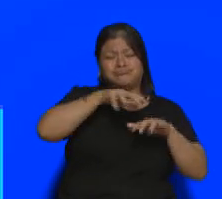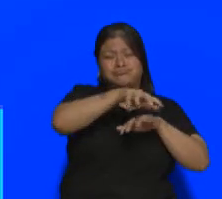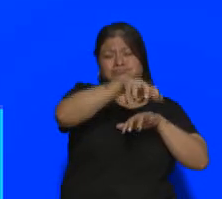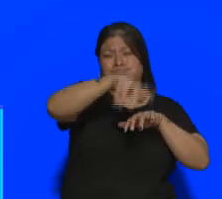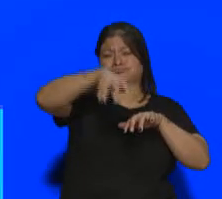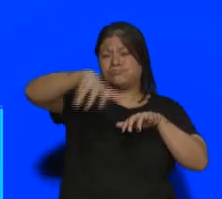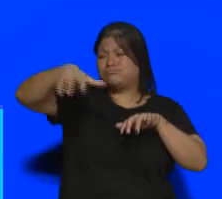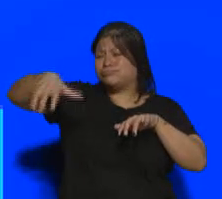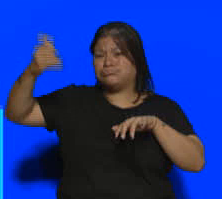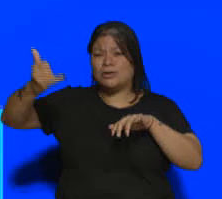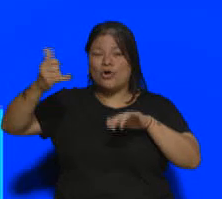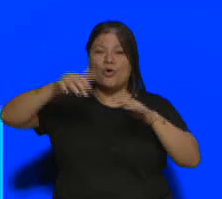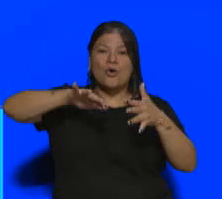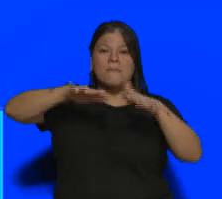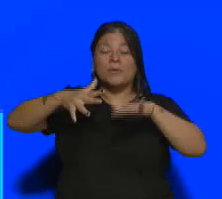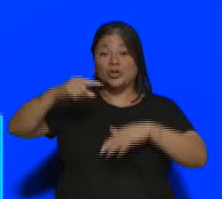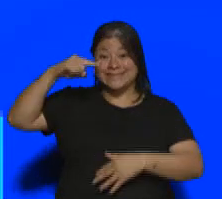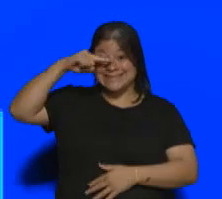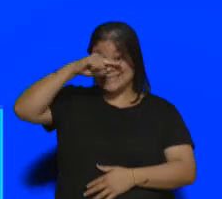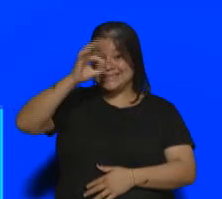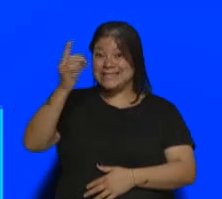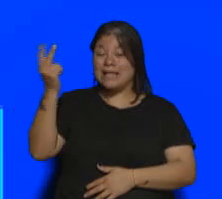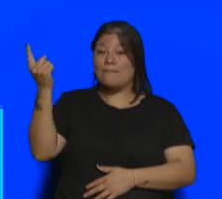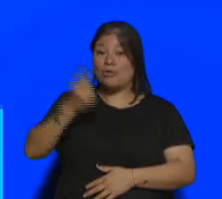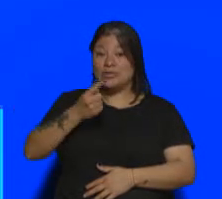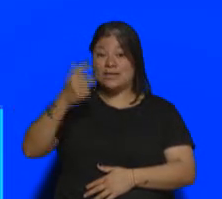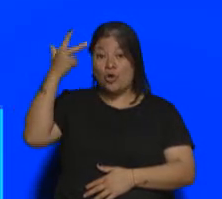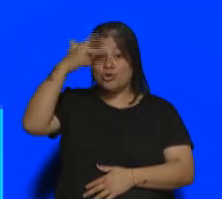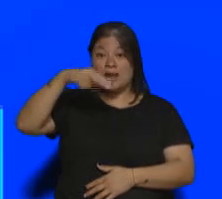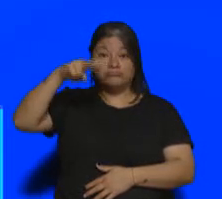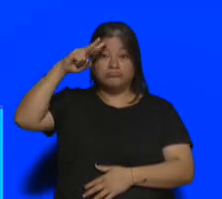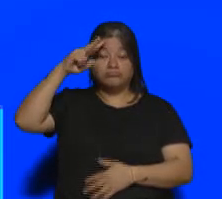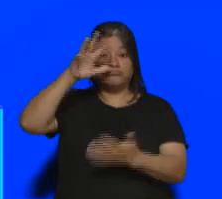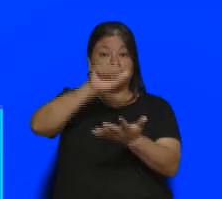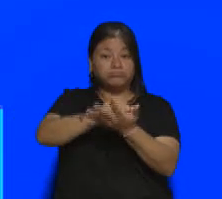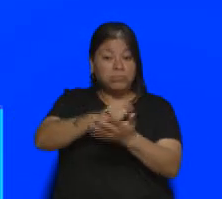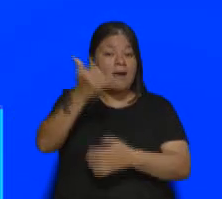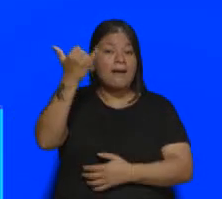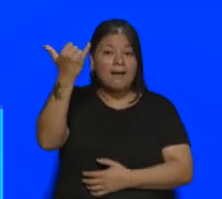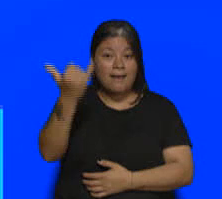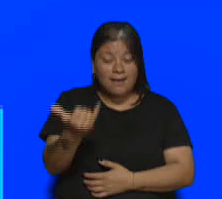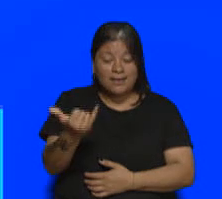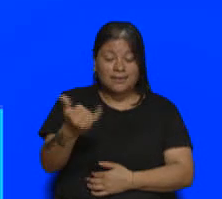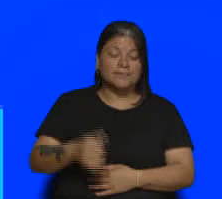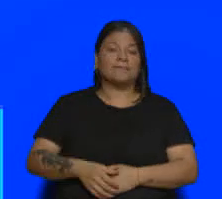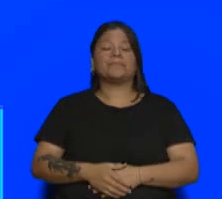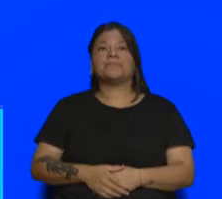Hoy estamos hablando de alrededor de un 70% en ocupación hotelera, por ejemplo, de esta última